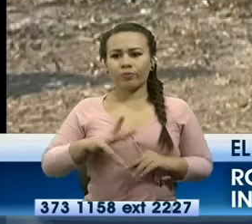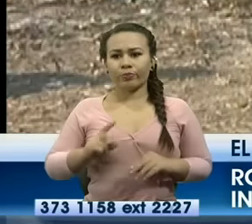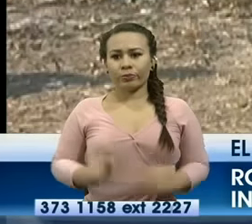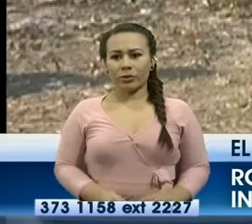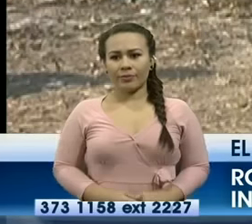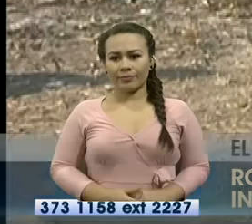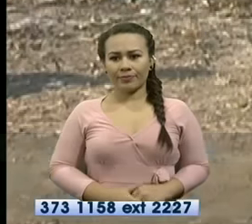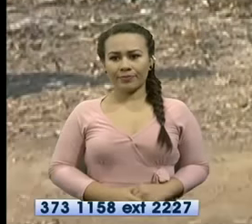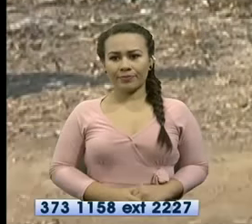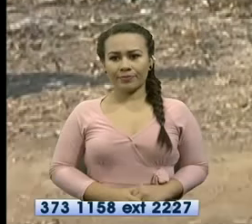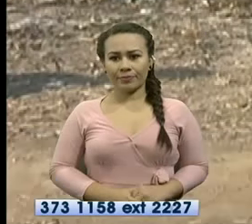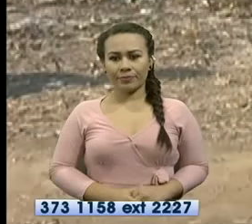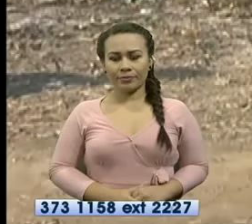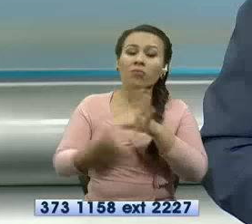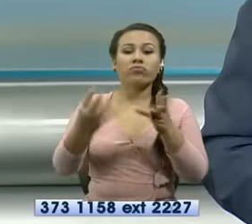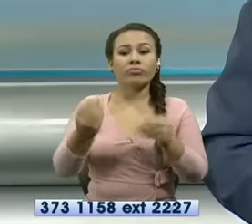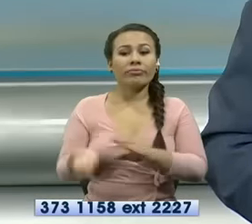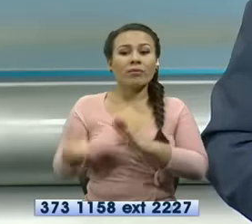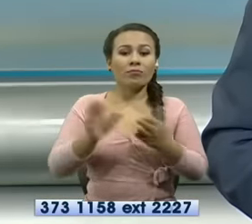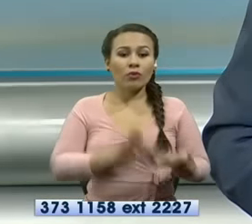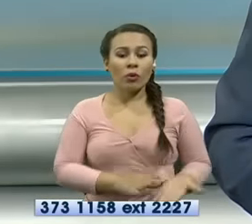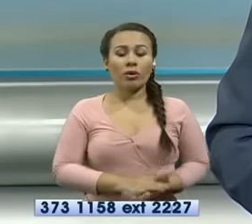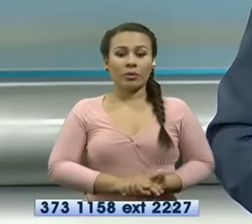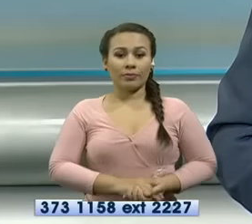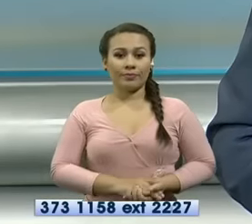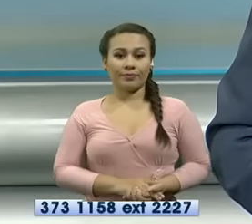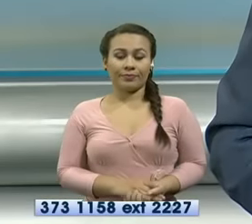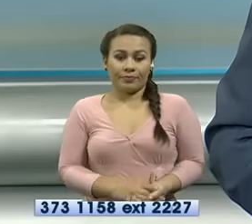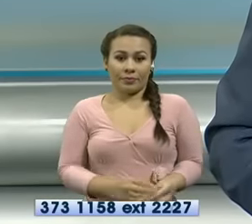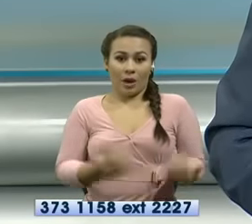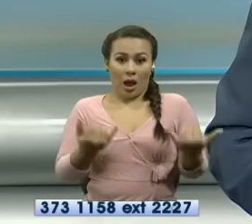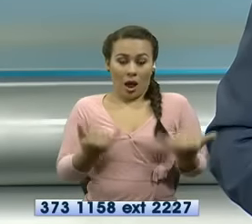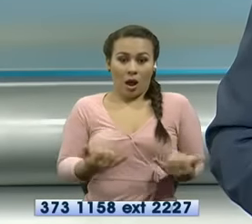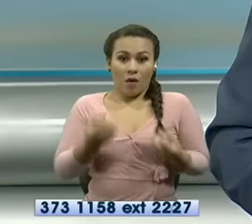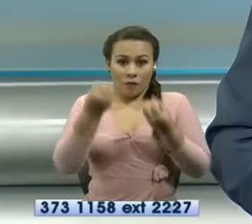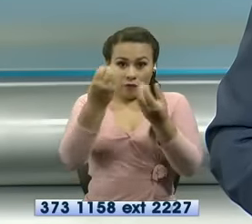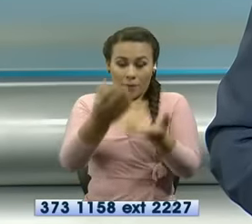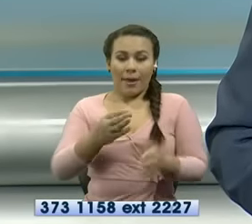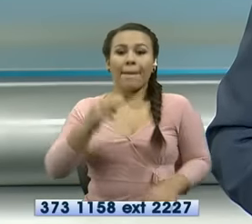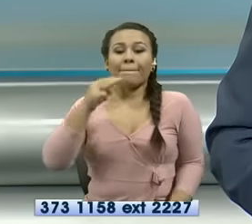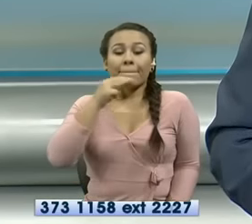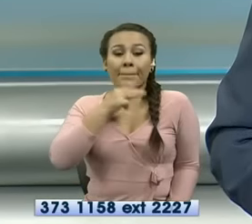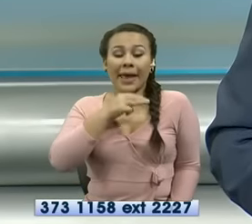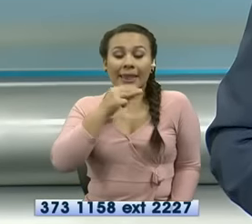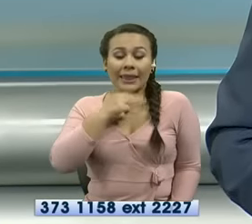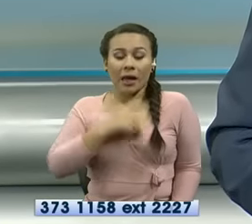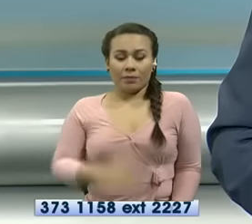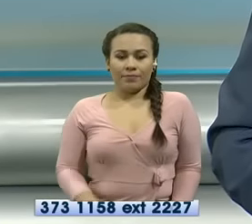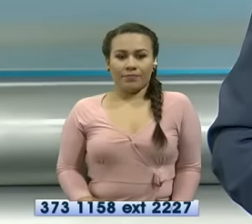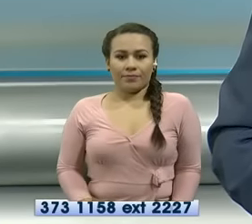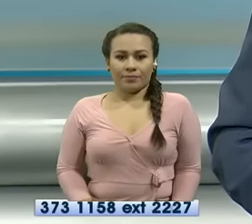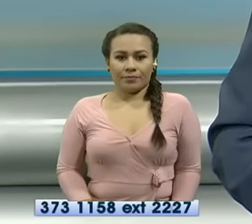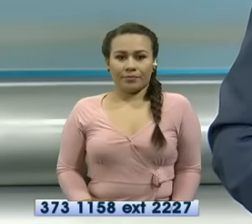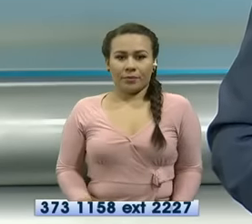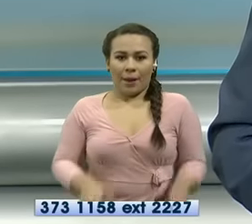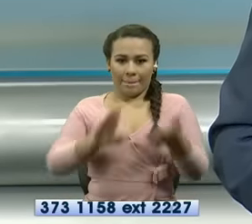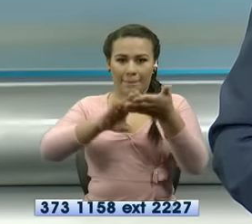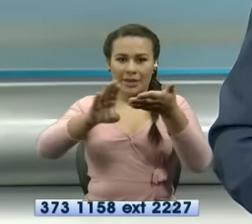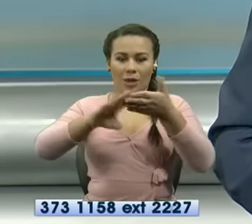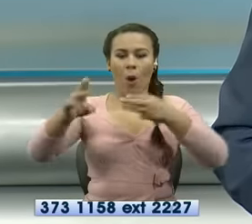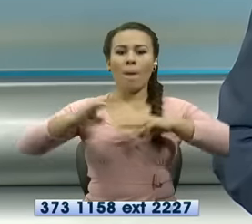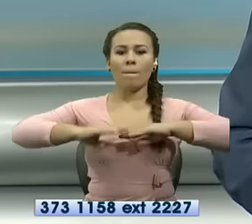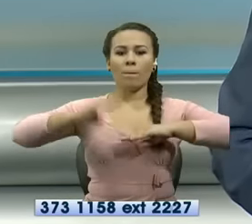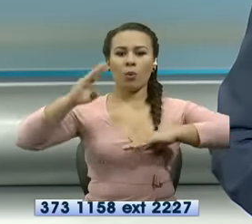José Morales ahora les informamos que en Manta capital Manavita perdón Puerto